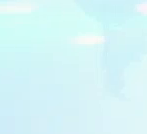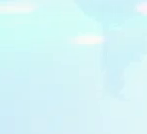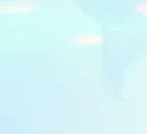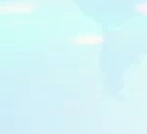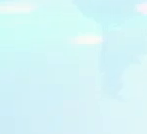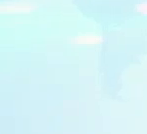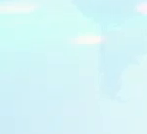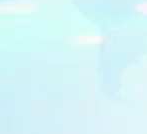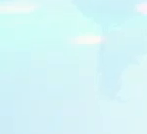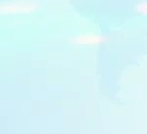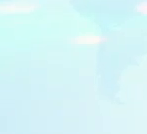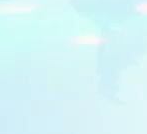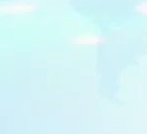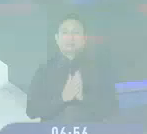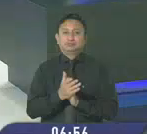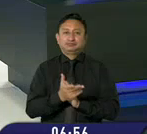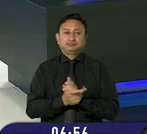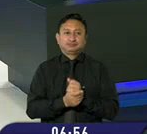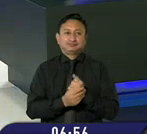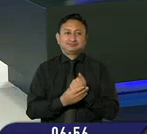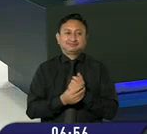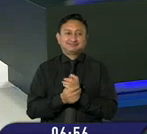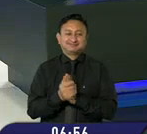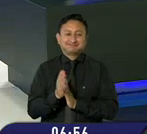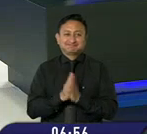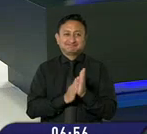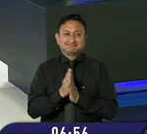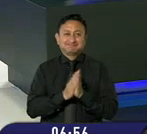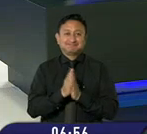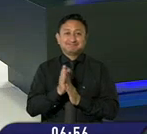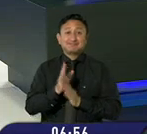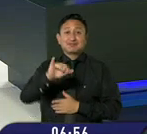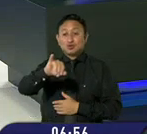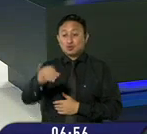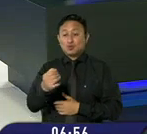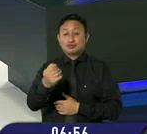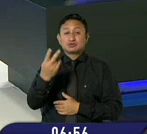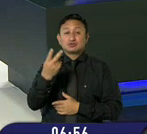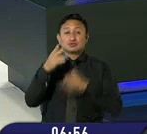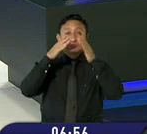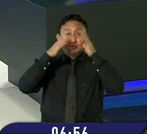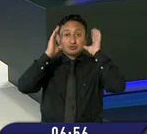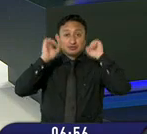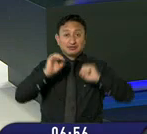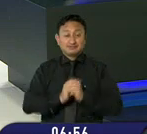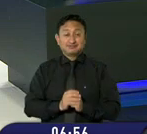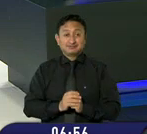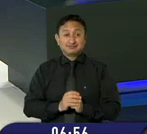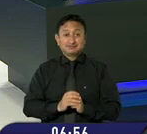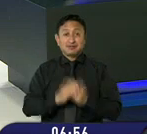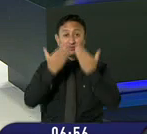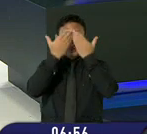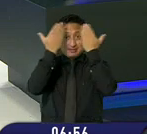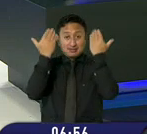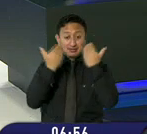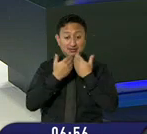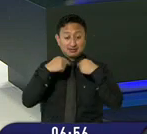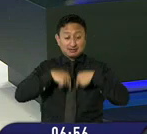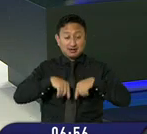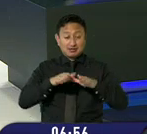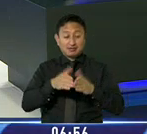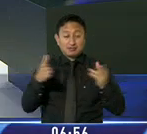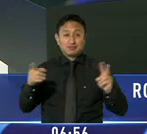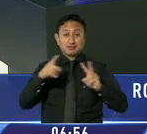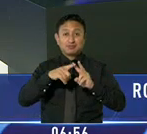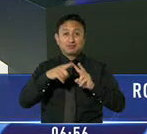de de Es día jueves dos de diciembre de Anita, llega la edición nacional de En